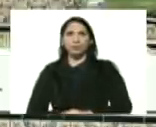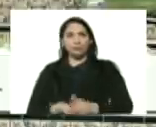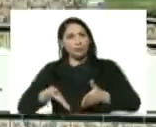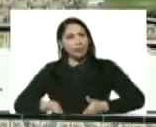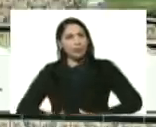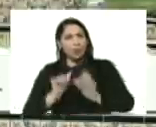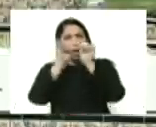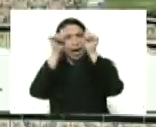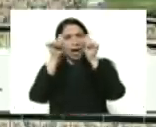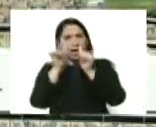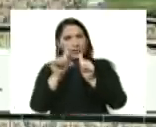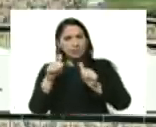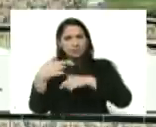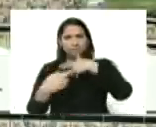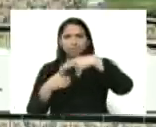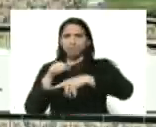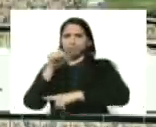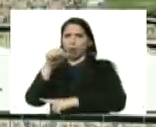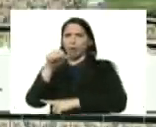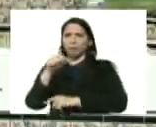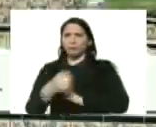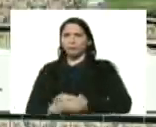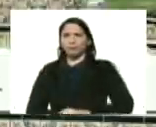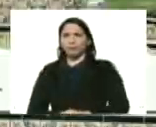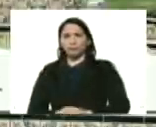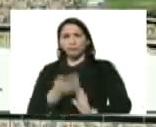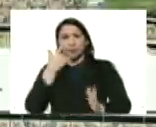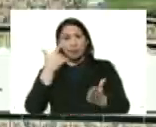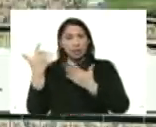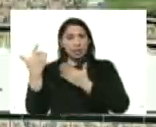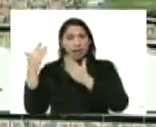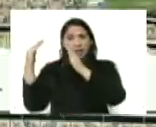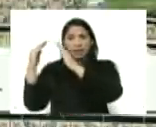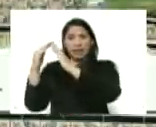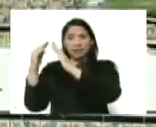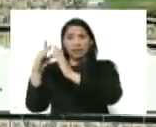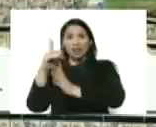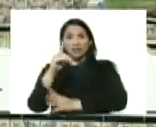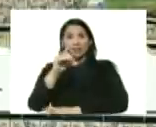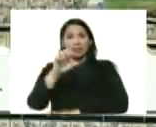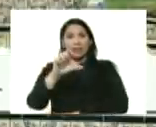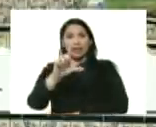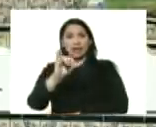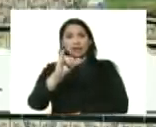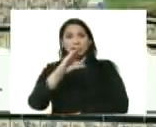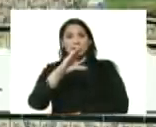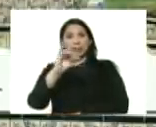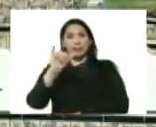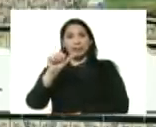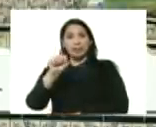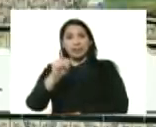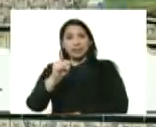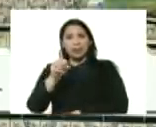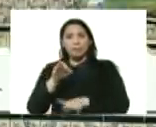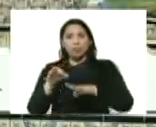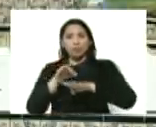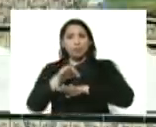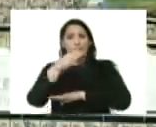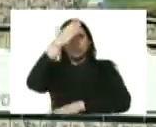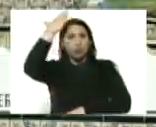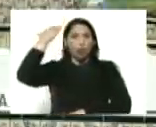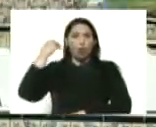artistas, de revolucionarios, allá está en el urbanismo Las Delicias, parroquia San Antonio, municipio Miranda,